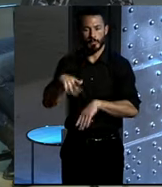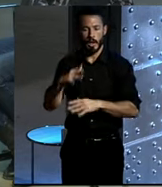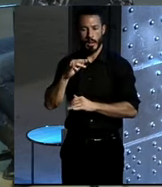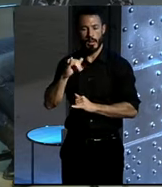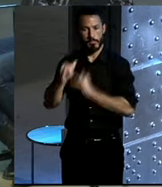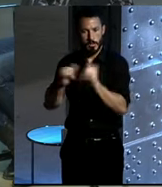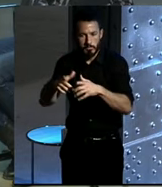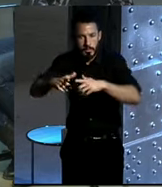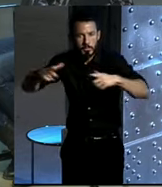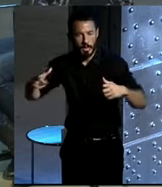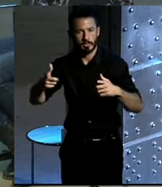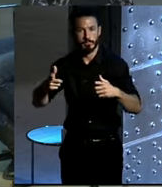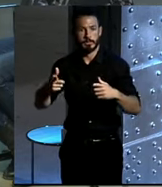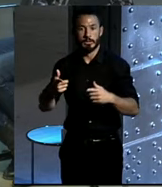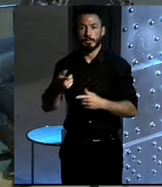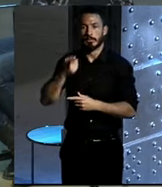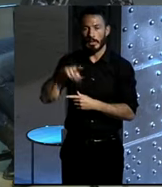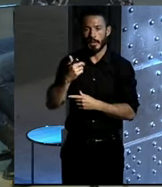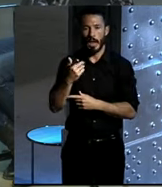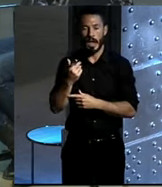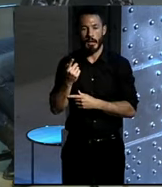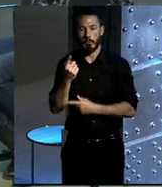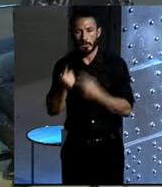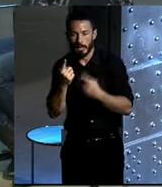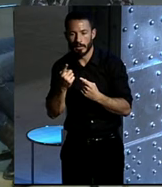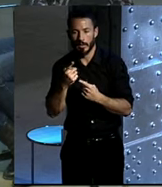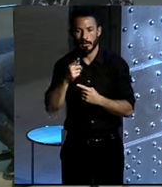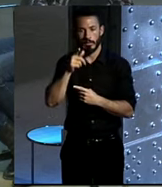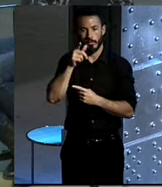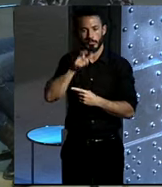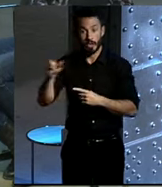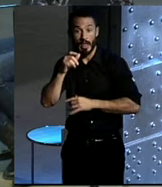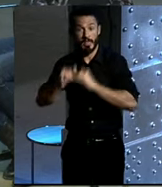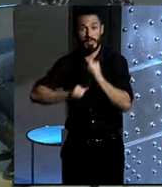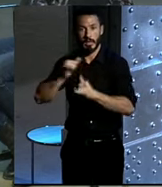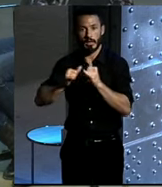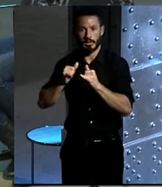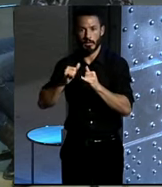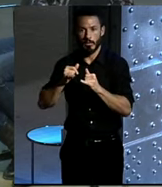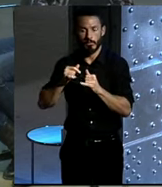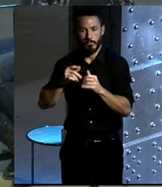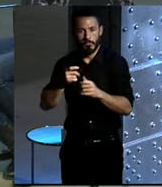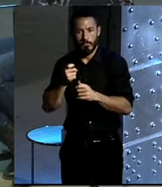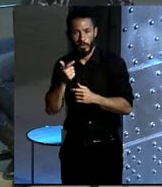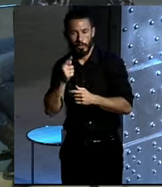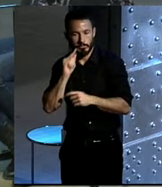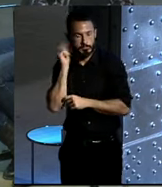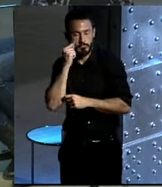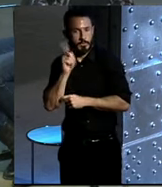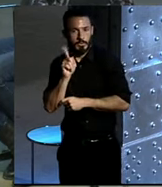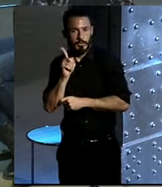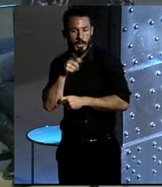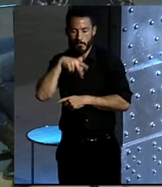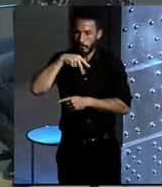pero también es verdad que a veces ha hecho perder el norte un poco a los ciclistas con respecto a los peatones, y como decía Pedro, la unidad